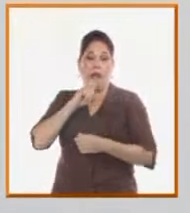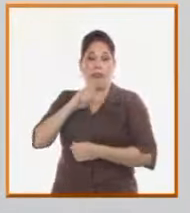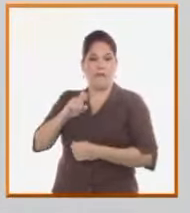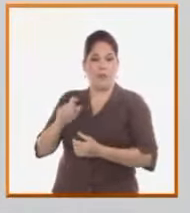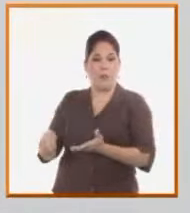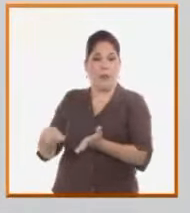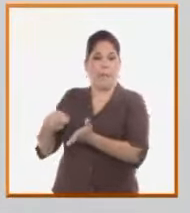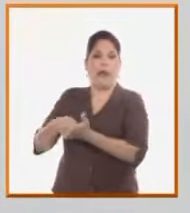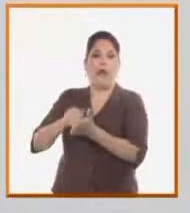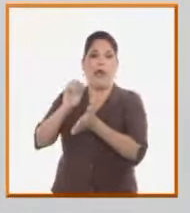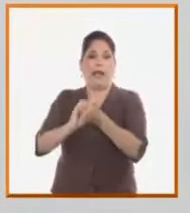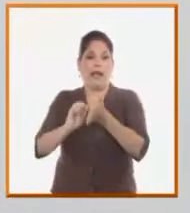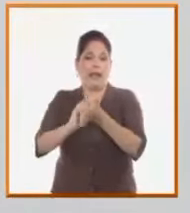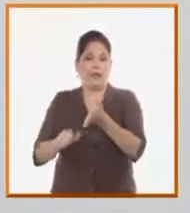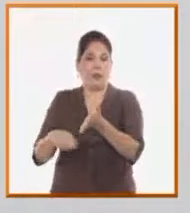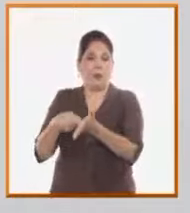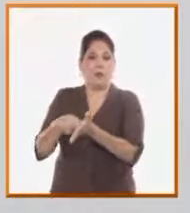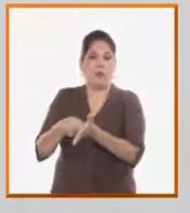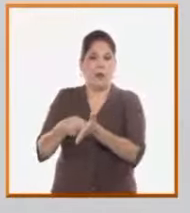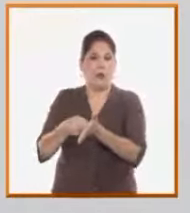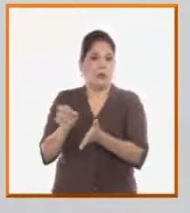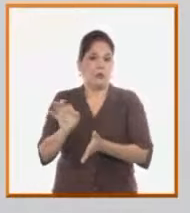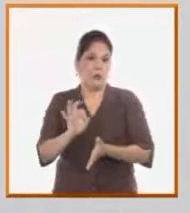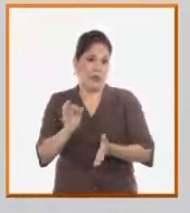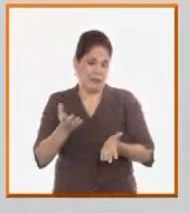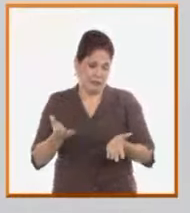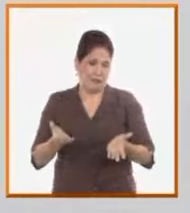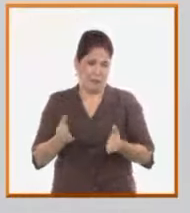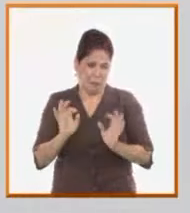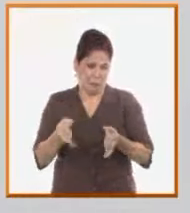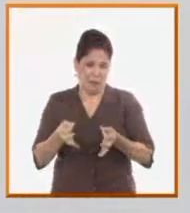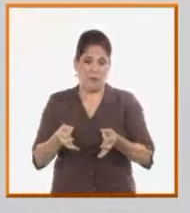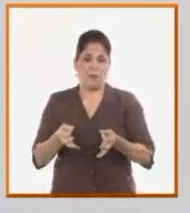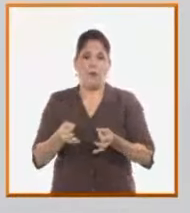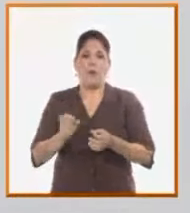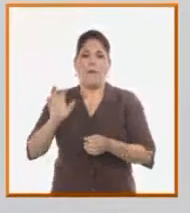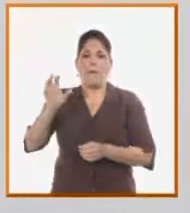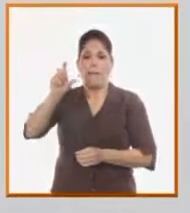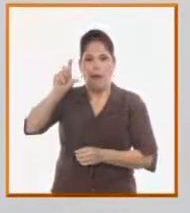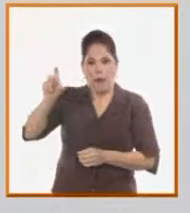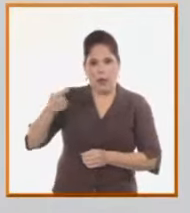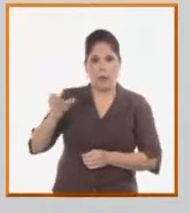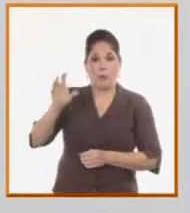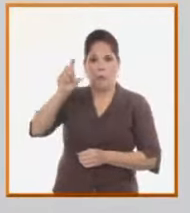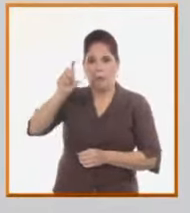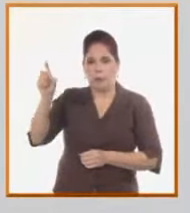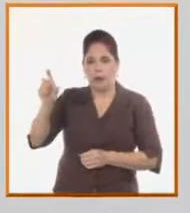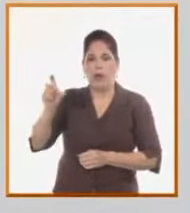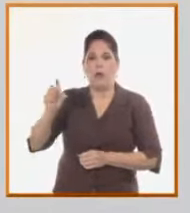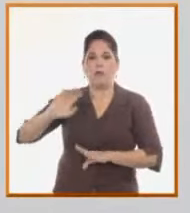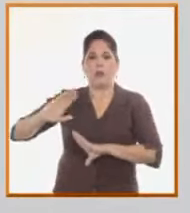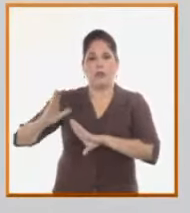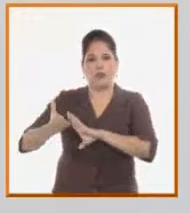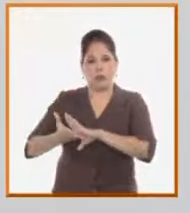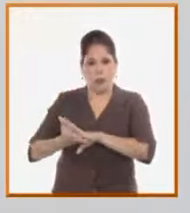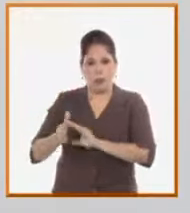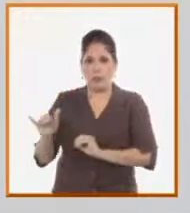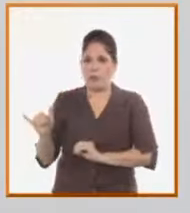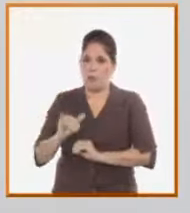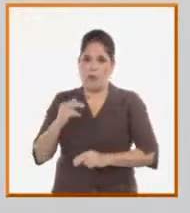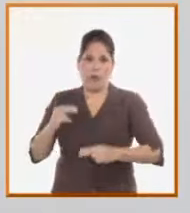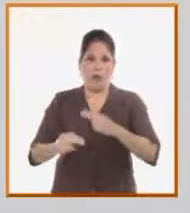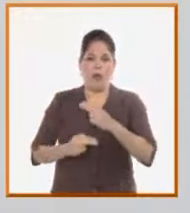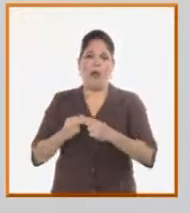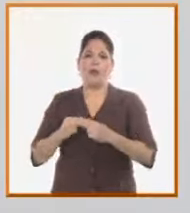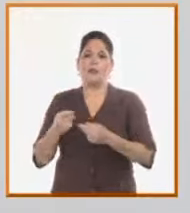acceso a créditos financieros comerciales a través de los bancos. Los bancos son penalizados los que realizan